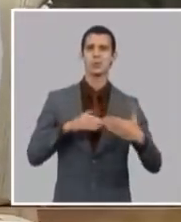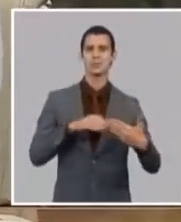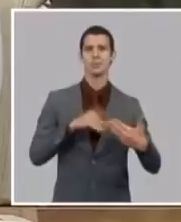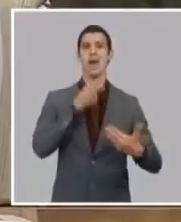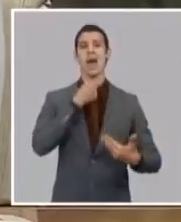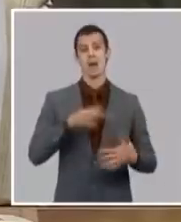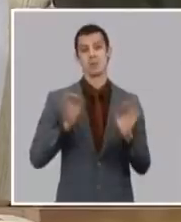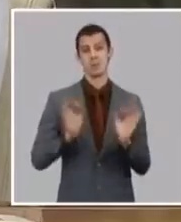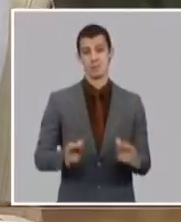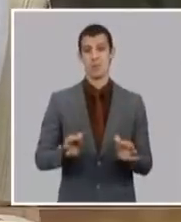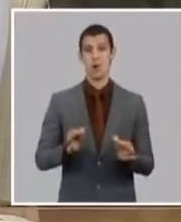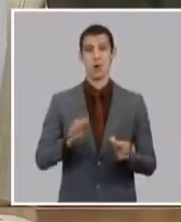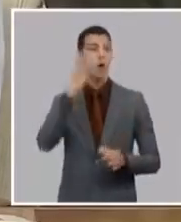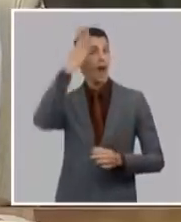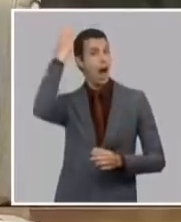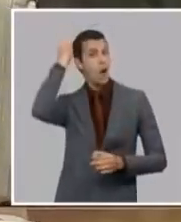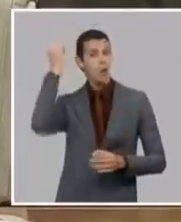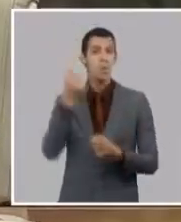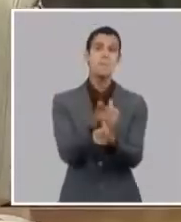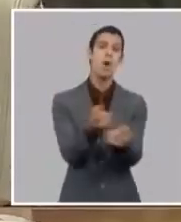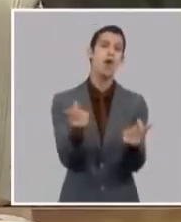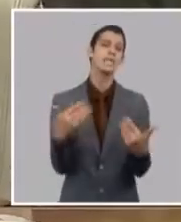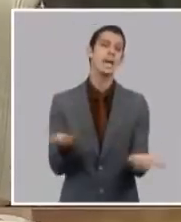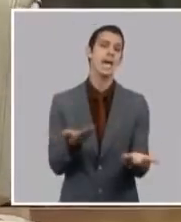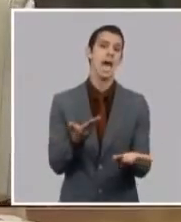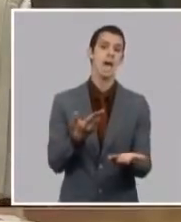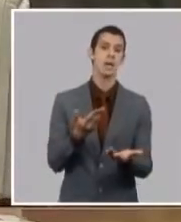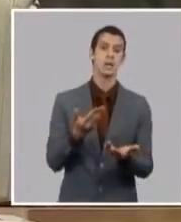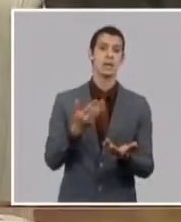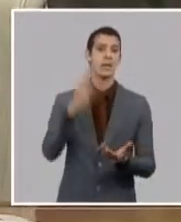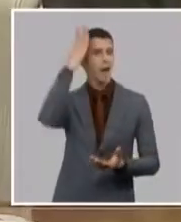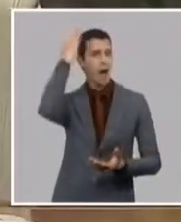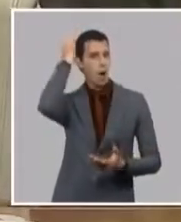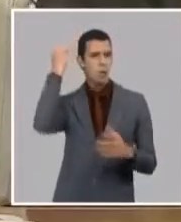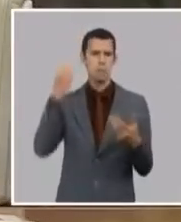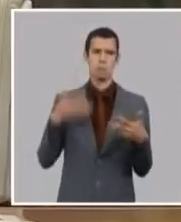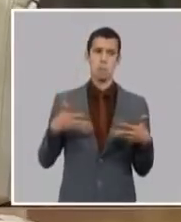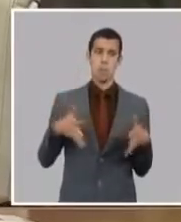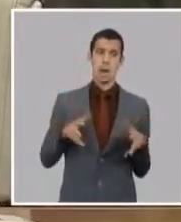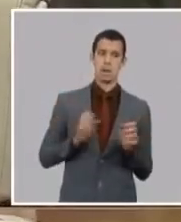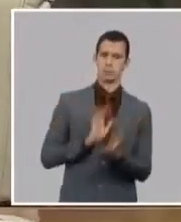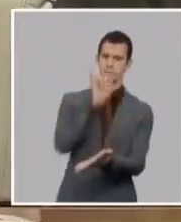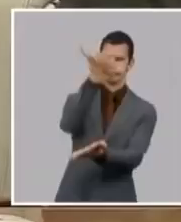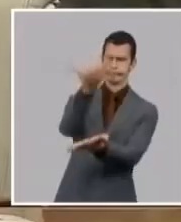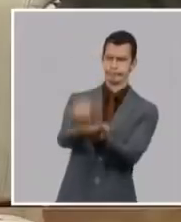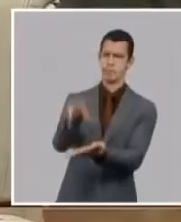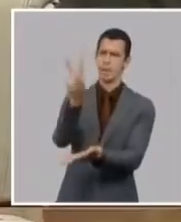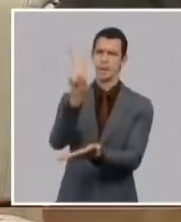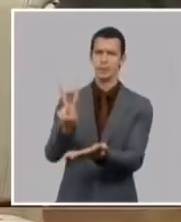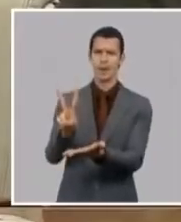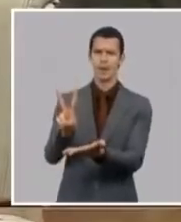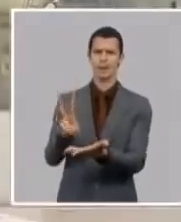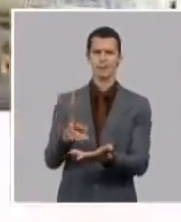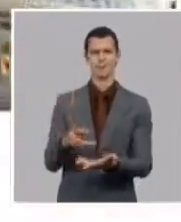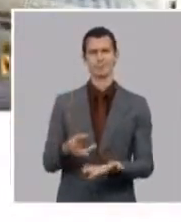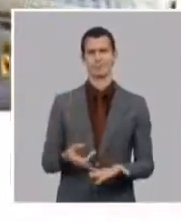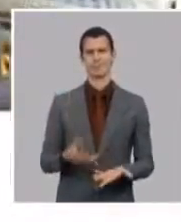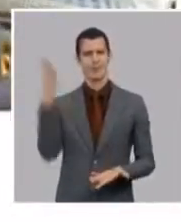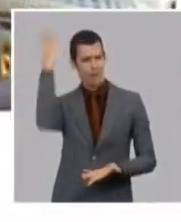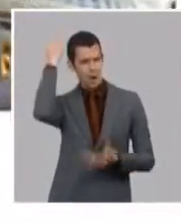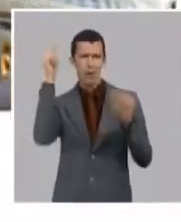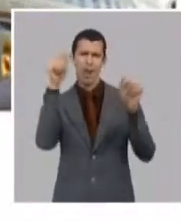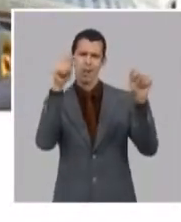ejército está en Cuba con las botas puestas y con el pie en el estrigo como lo ratificó en el octavo congreso del partido